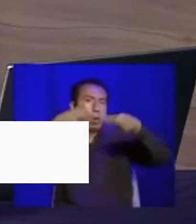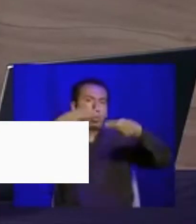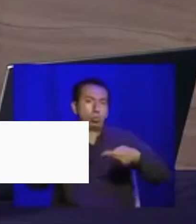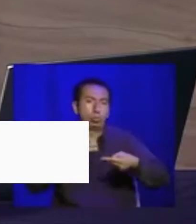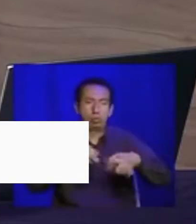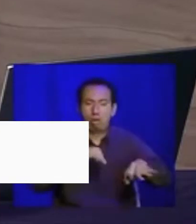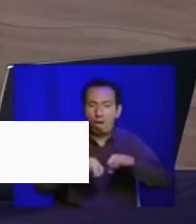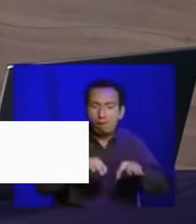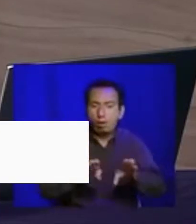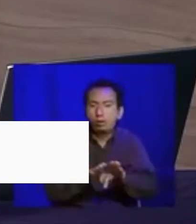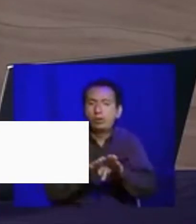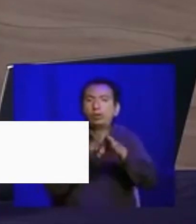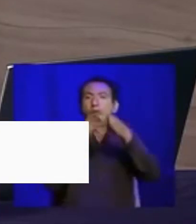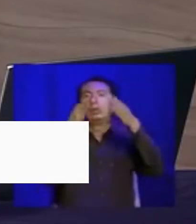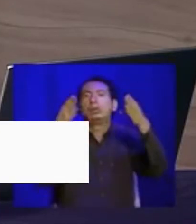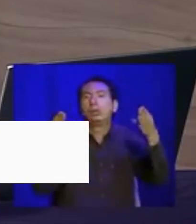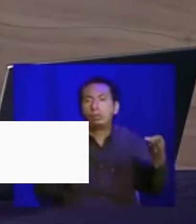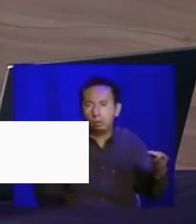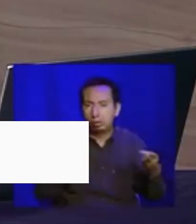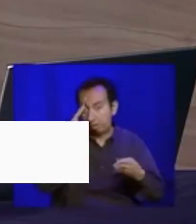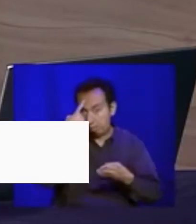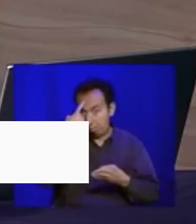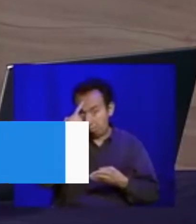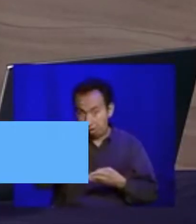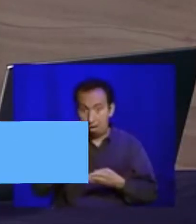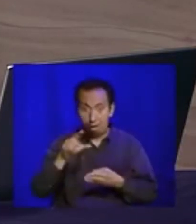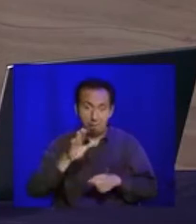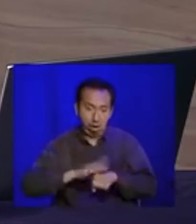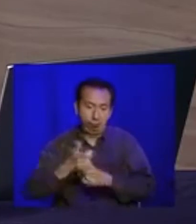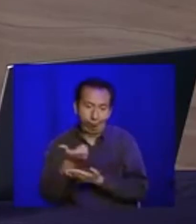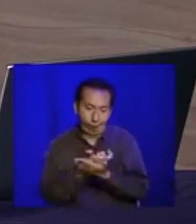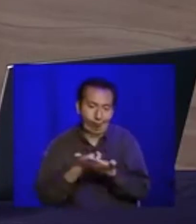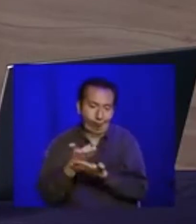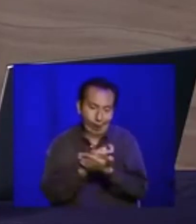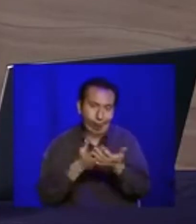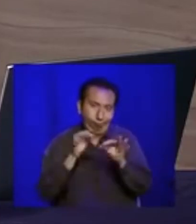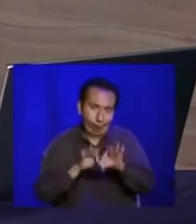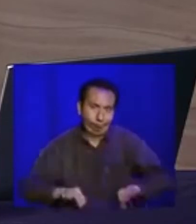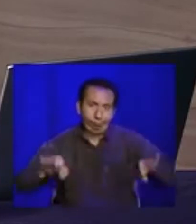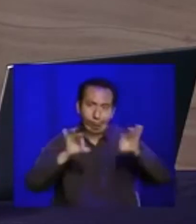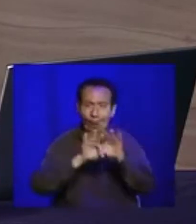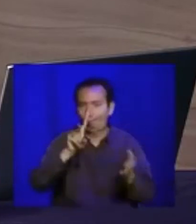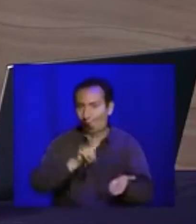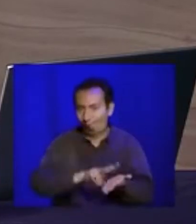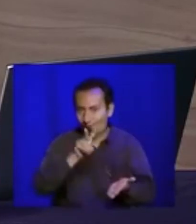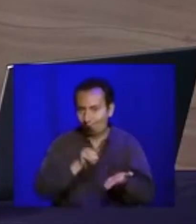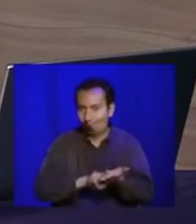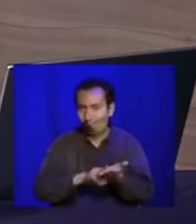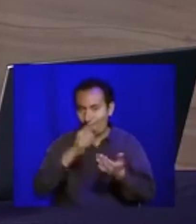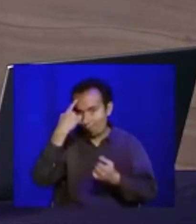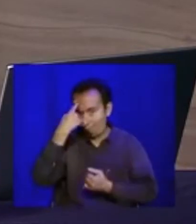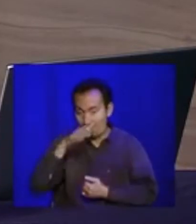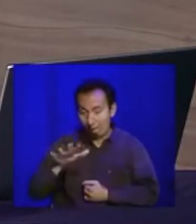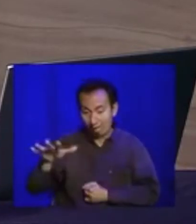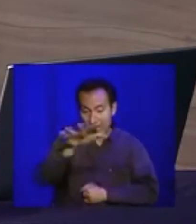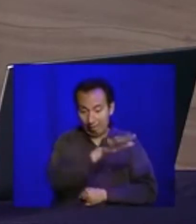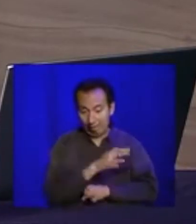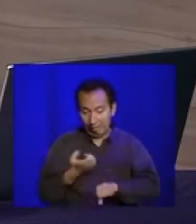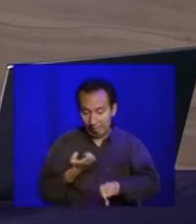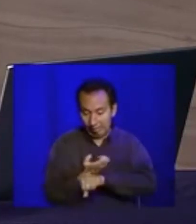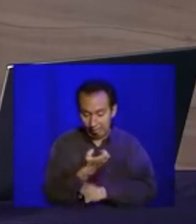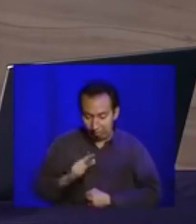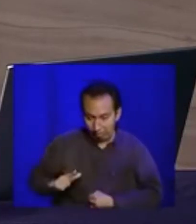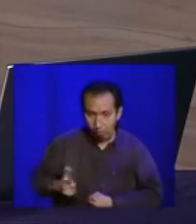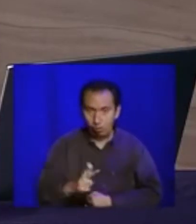para generar esta actividad y esta dinámica económica que también es muy importante para nuestro estado. La invitación